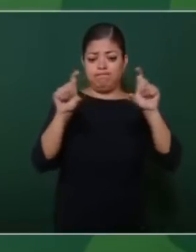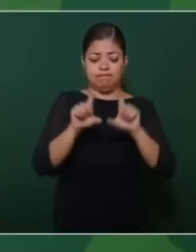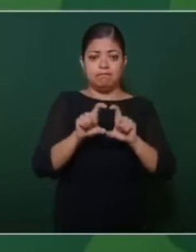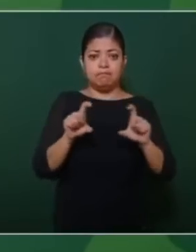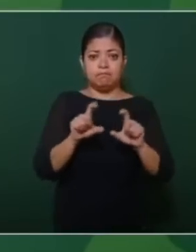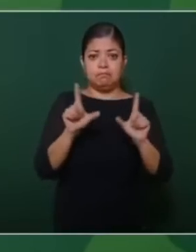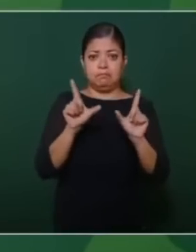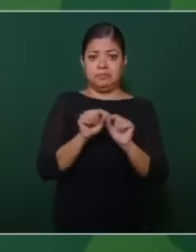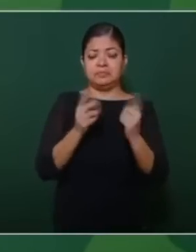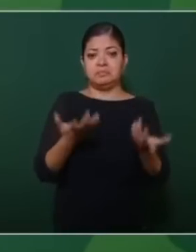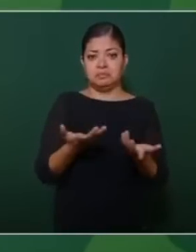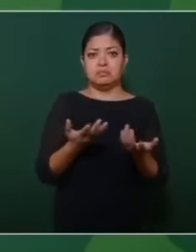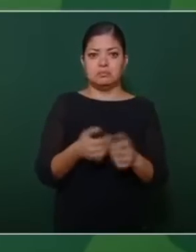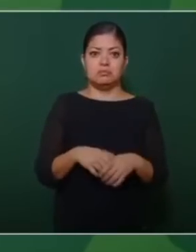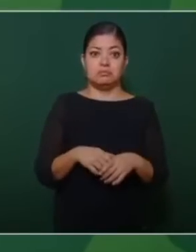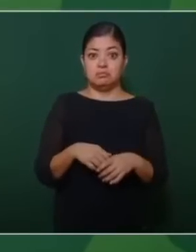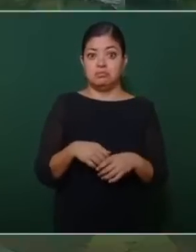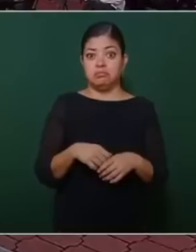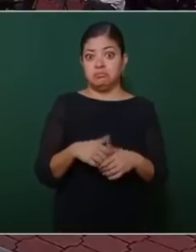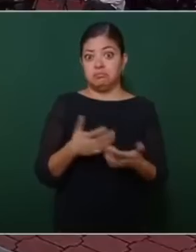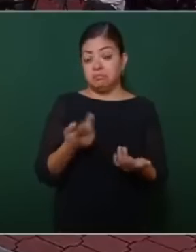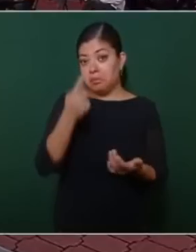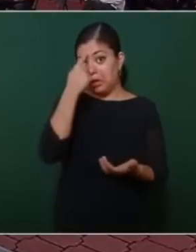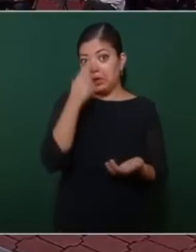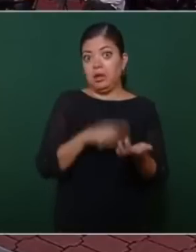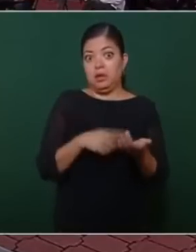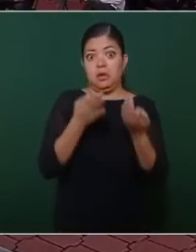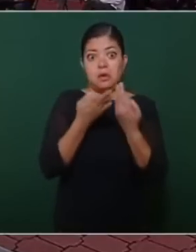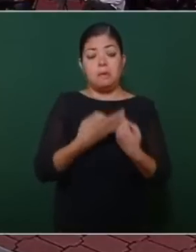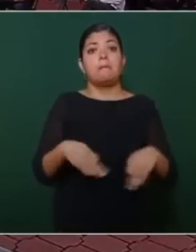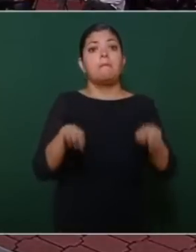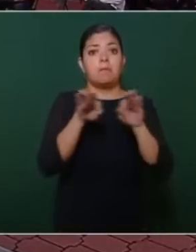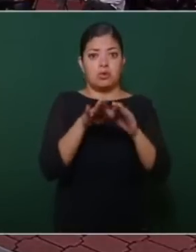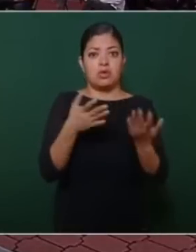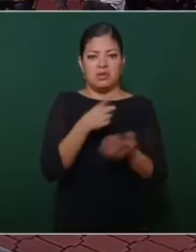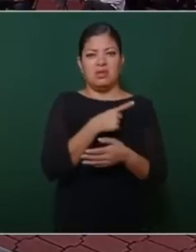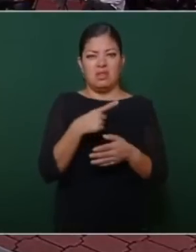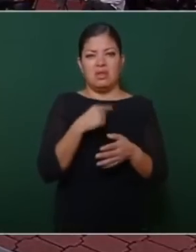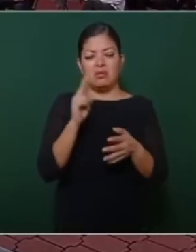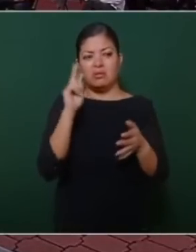Sería hasta importante que se pusiera.